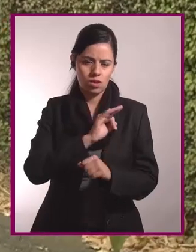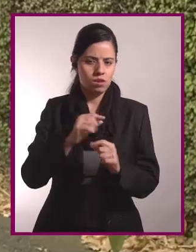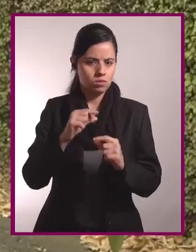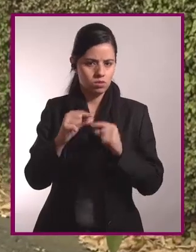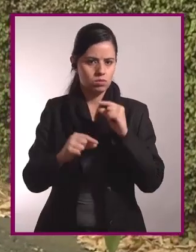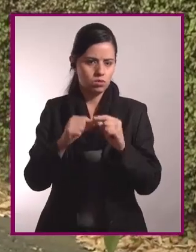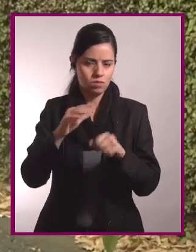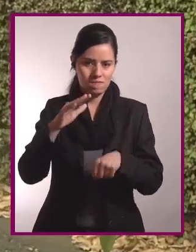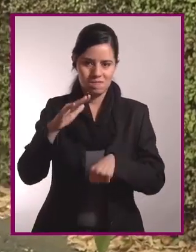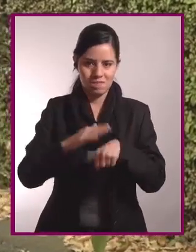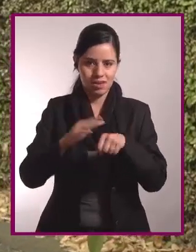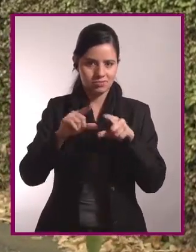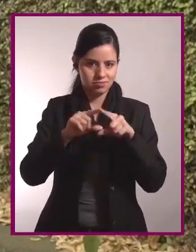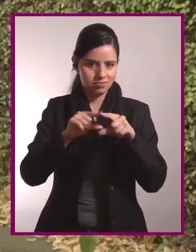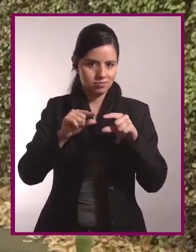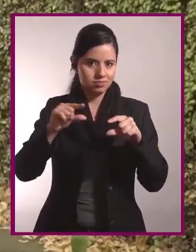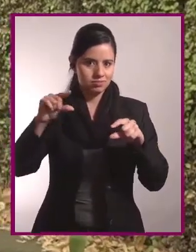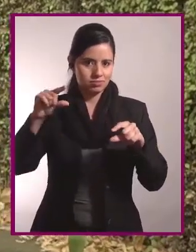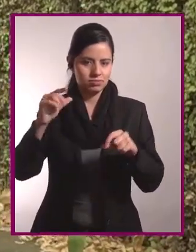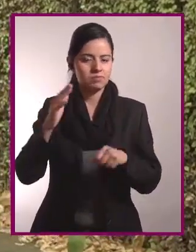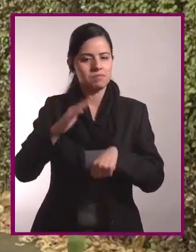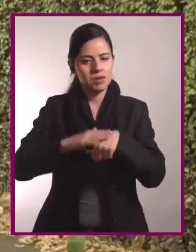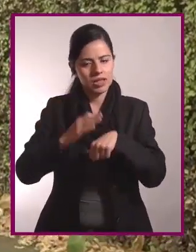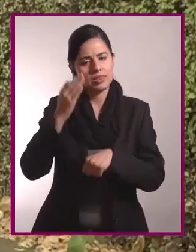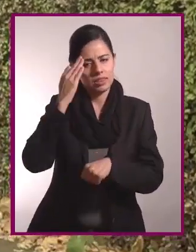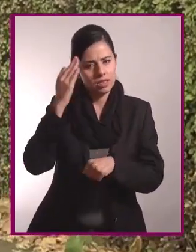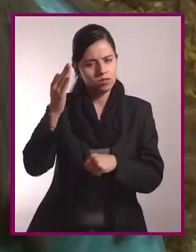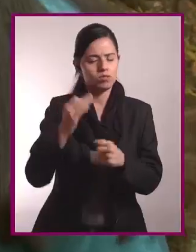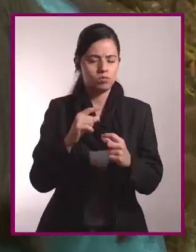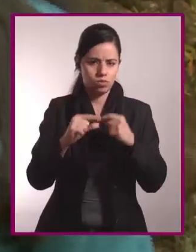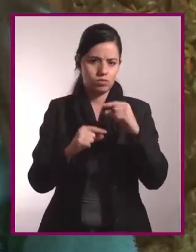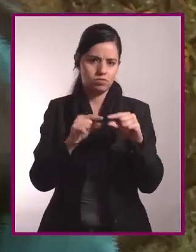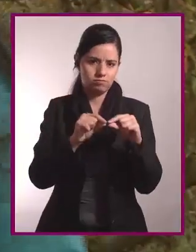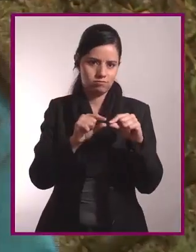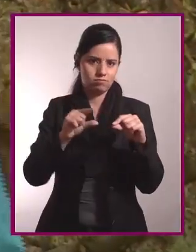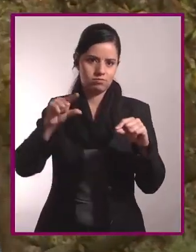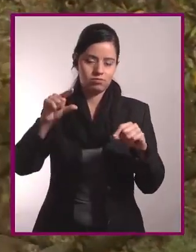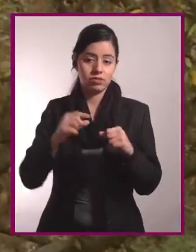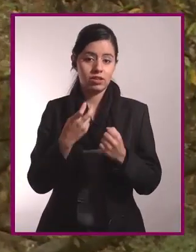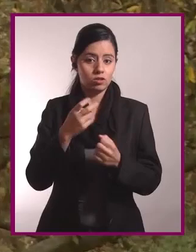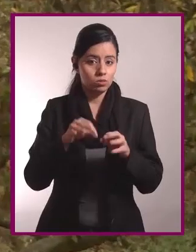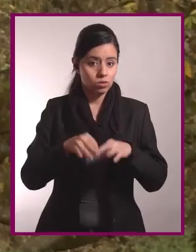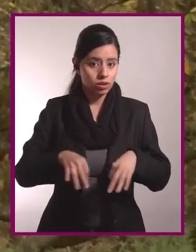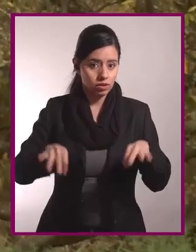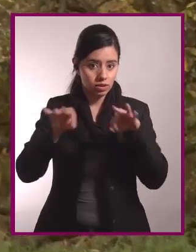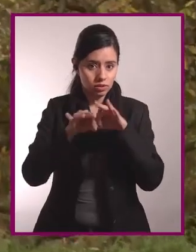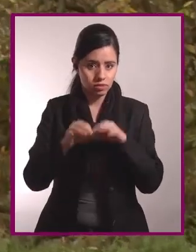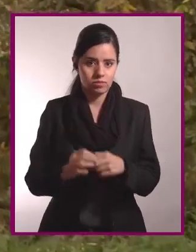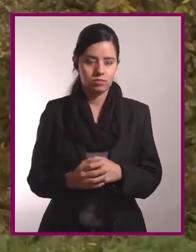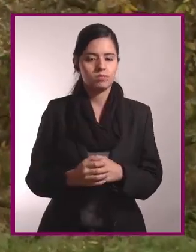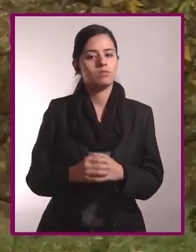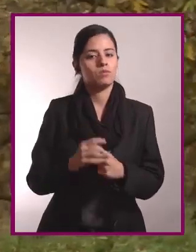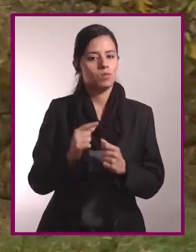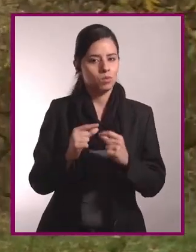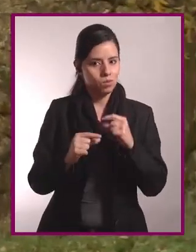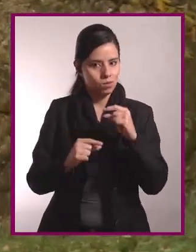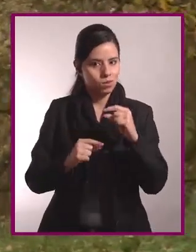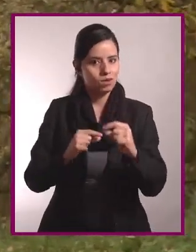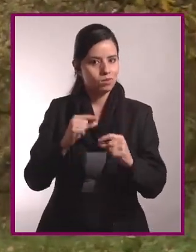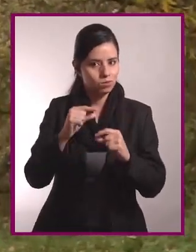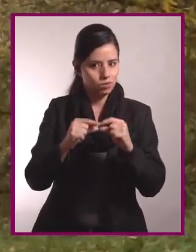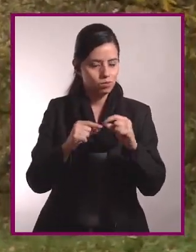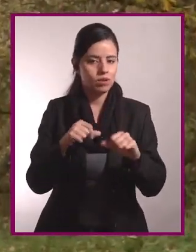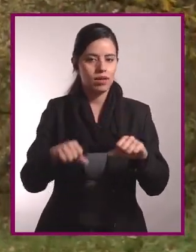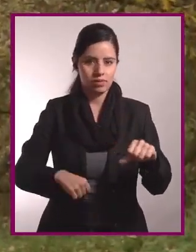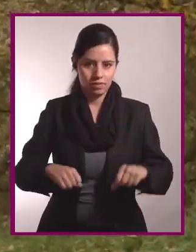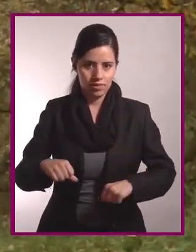incremento de ejercicio, tiempo o dificultad paulatina. Esto es muy importante, es mejor aumentar muy